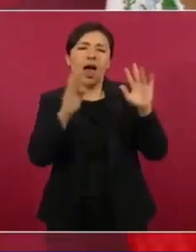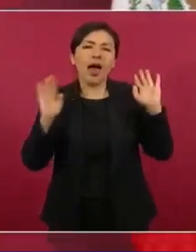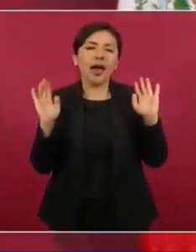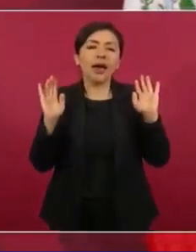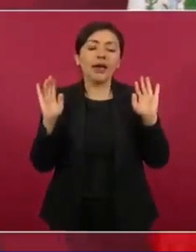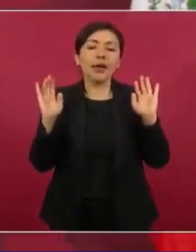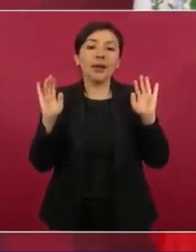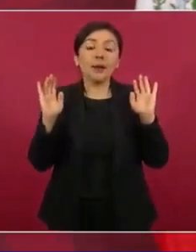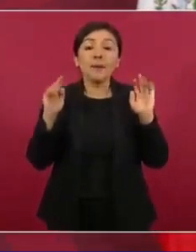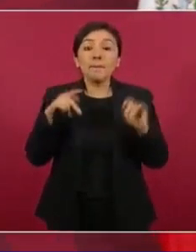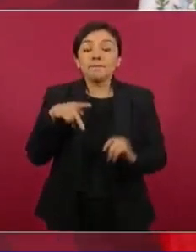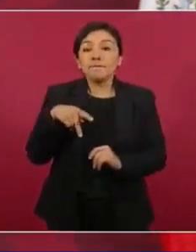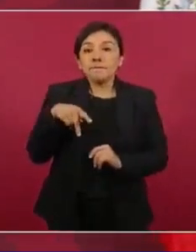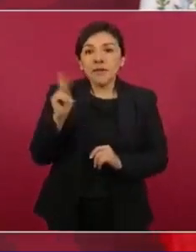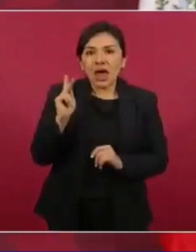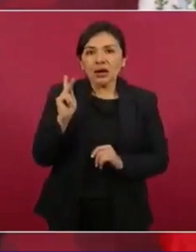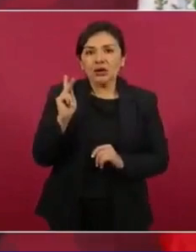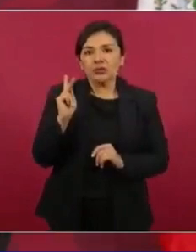pero